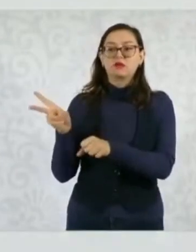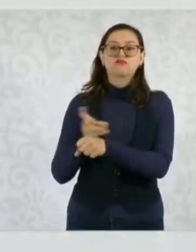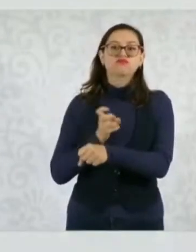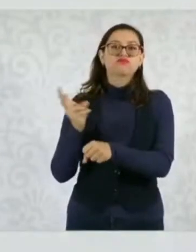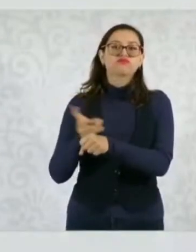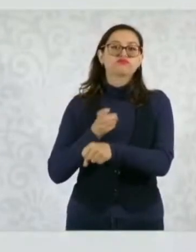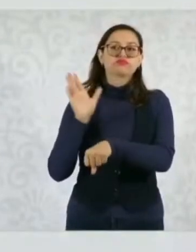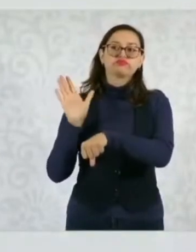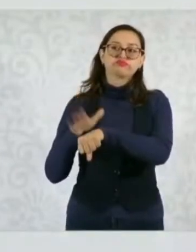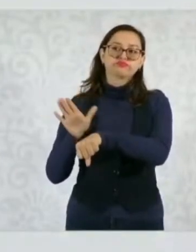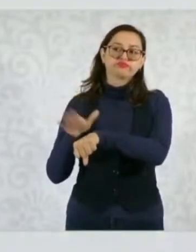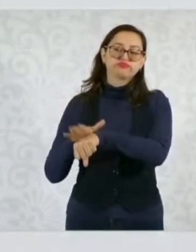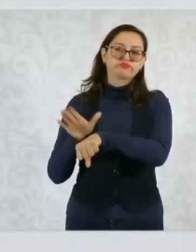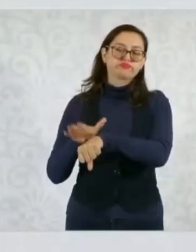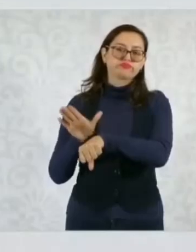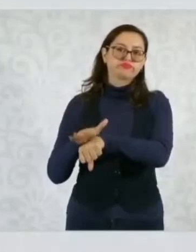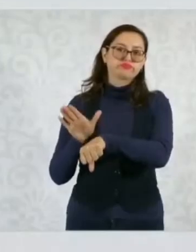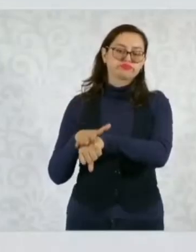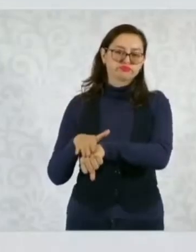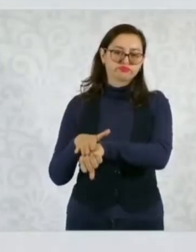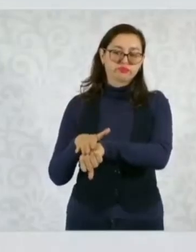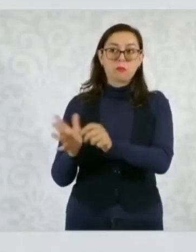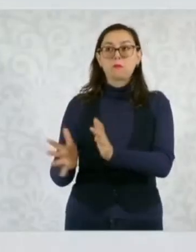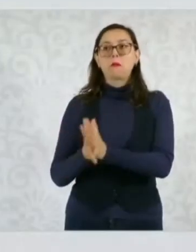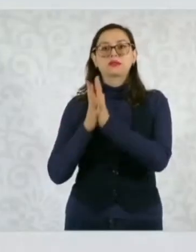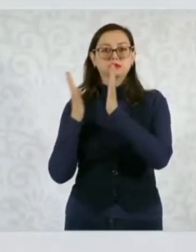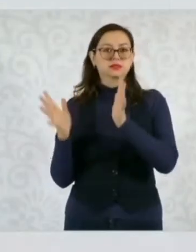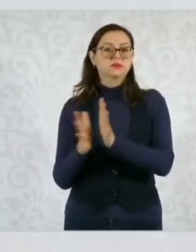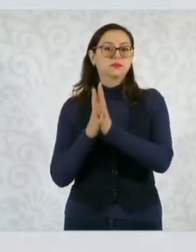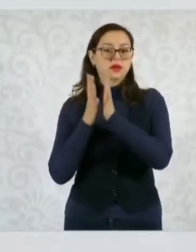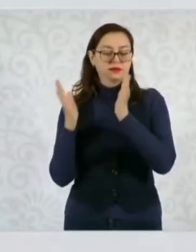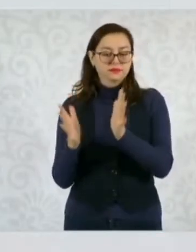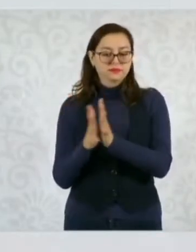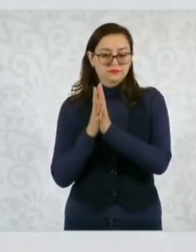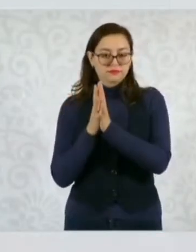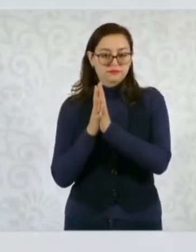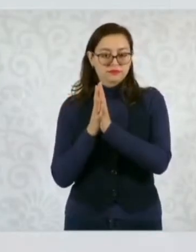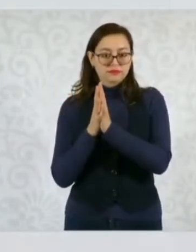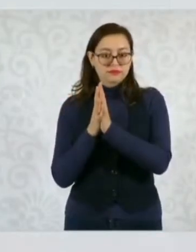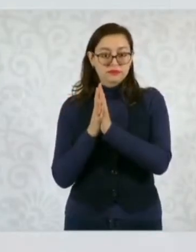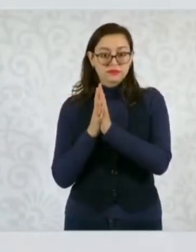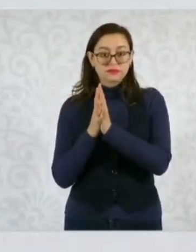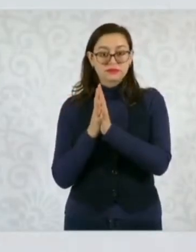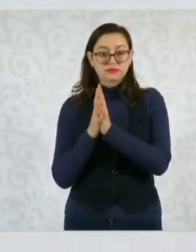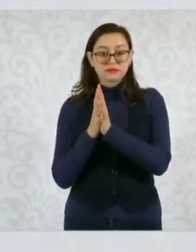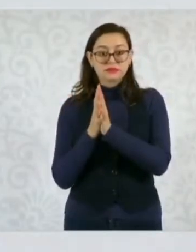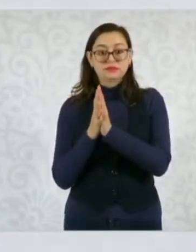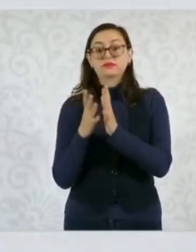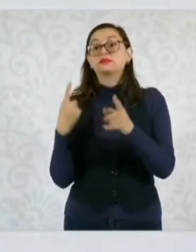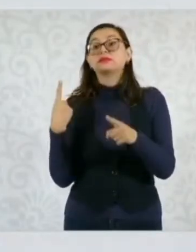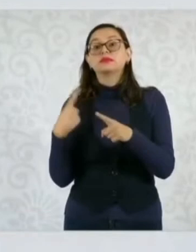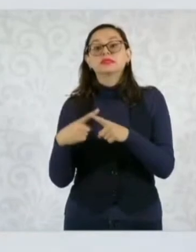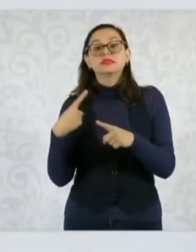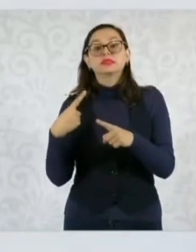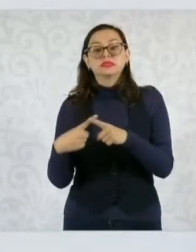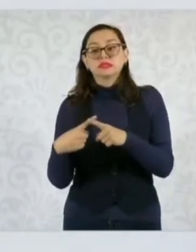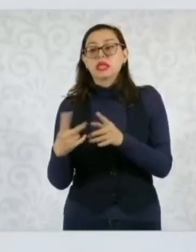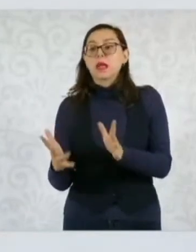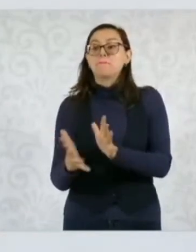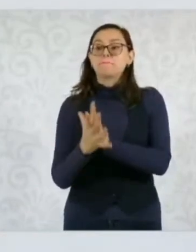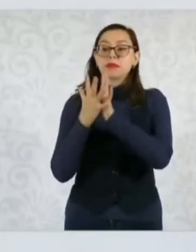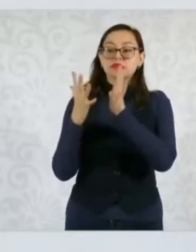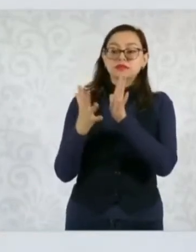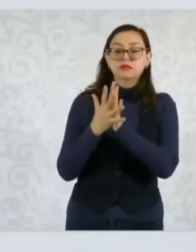A partir de esa convocatoria, la convocatoria va a establecer quiénes pueden participar de